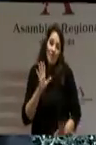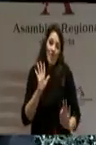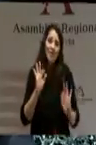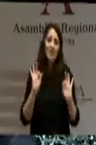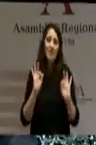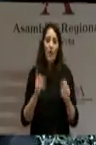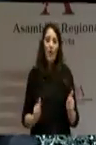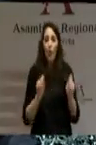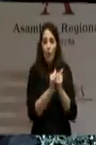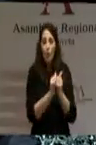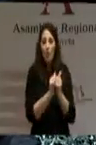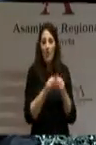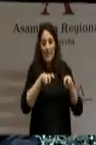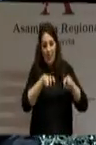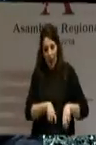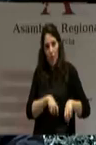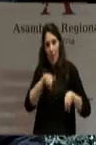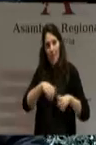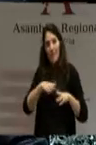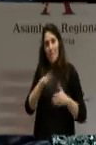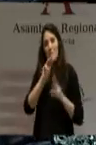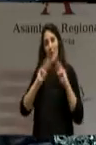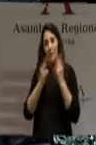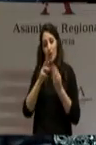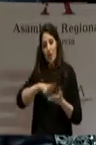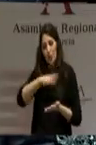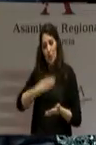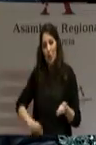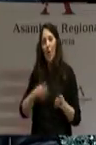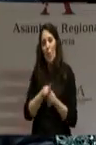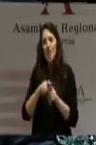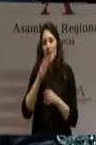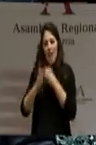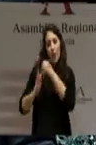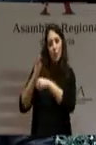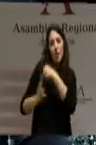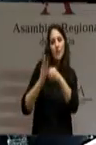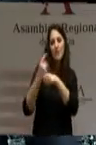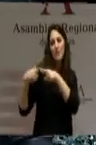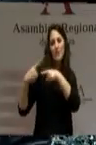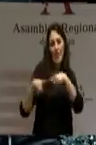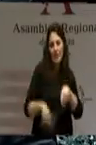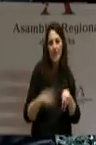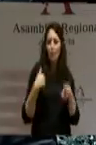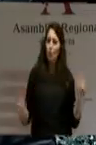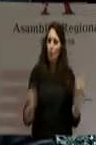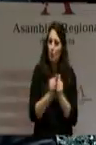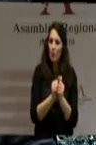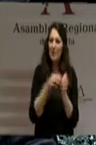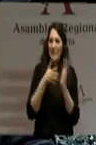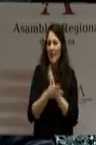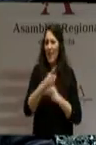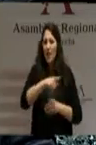compartir con él escaño en este Parlamento regional en diferentes legislaturas, a lo largo de las cuales he podido constatar su